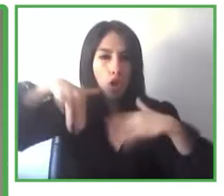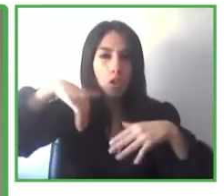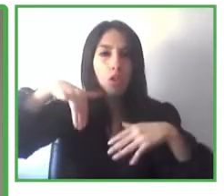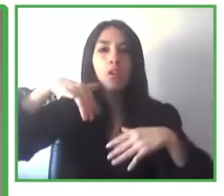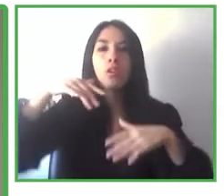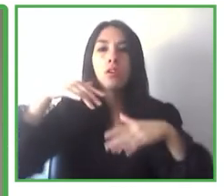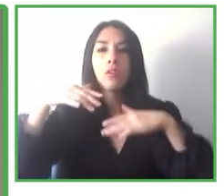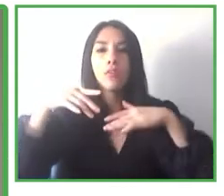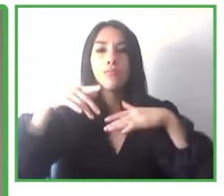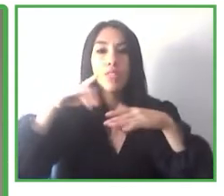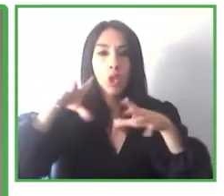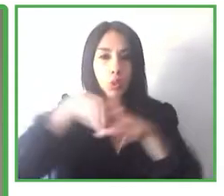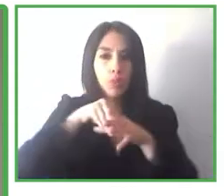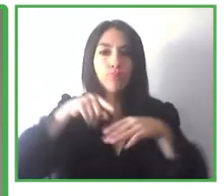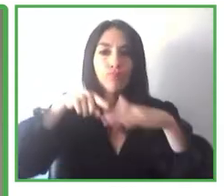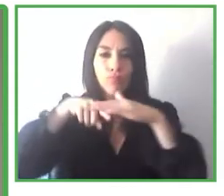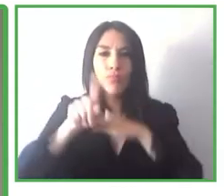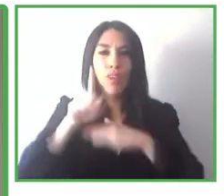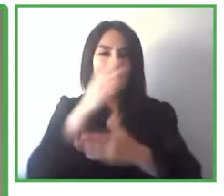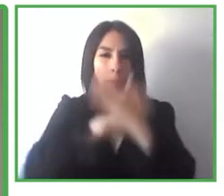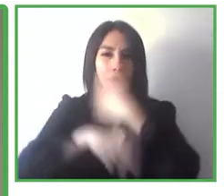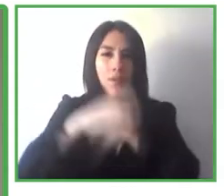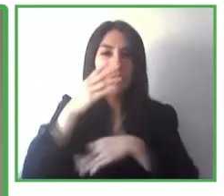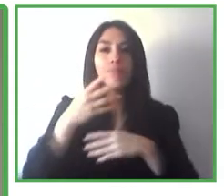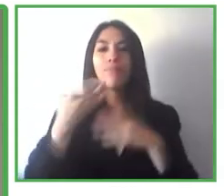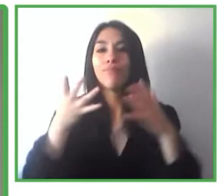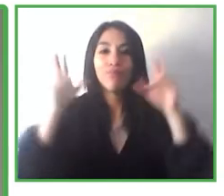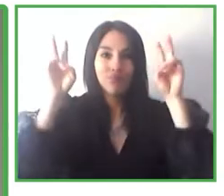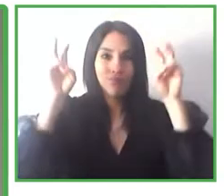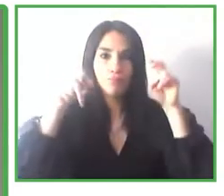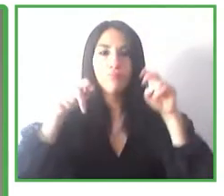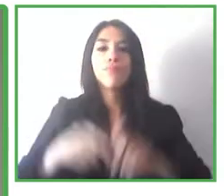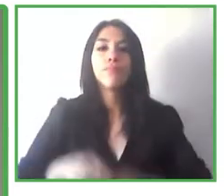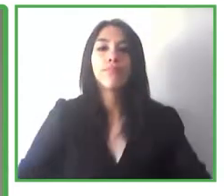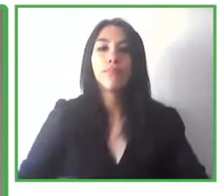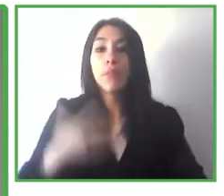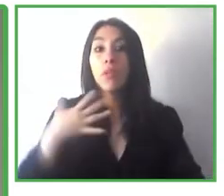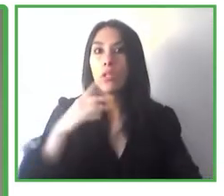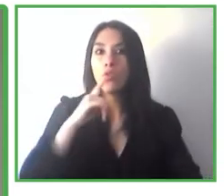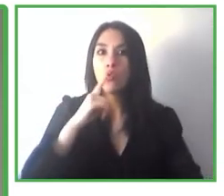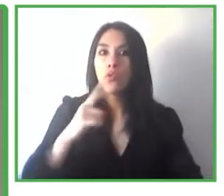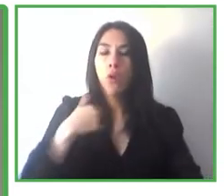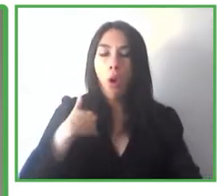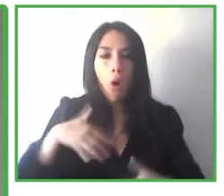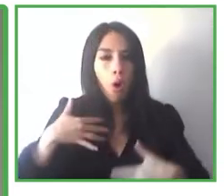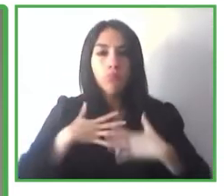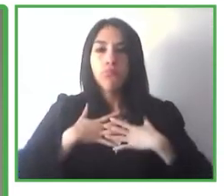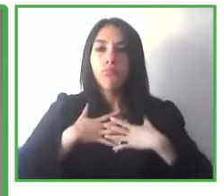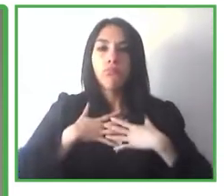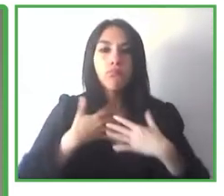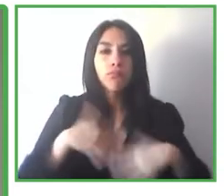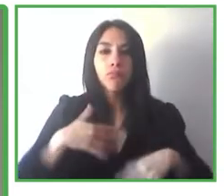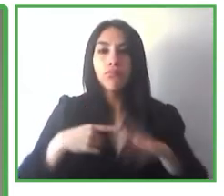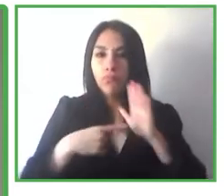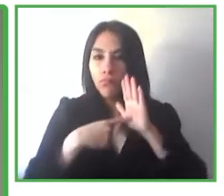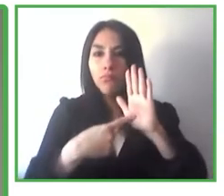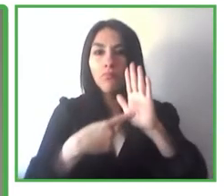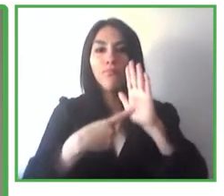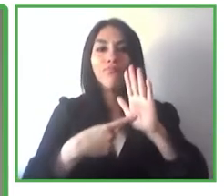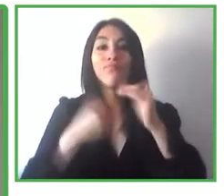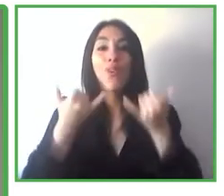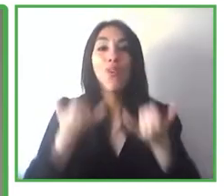tecnologías digitales. Y realmente es un placer poder presentar hoy y moderar esta sesión